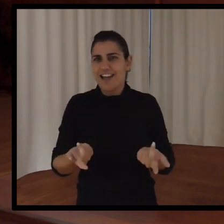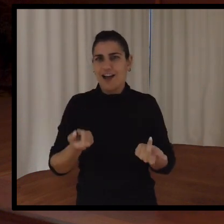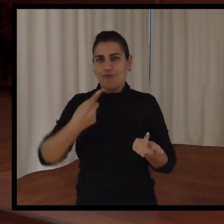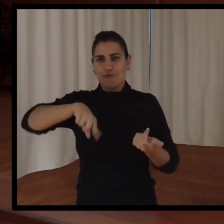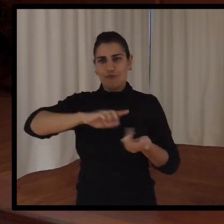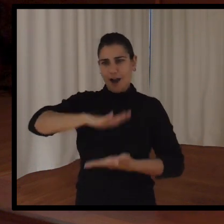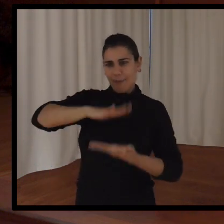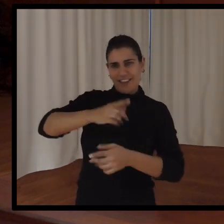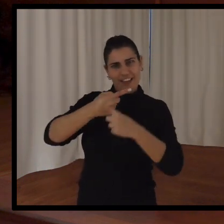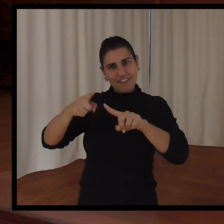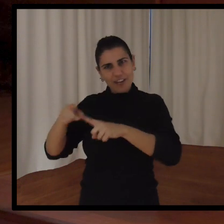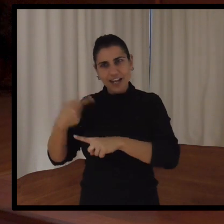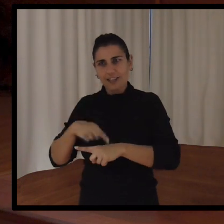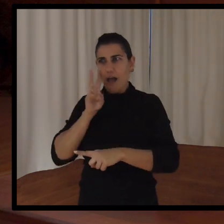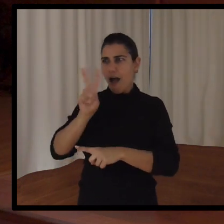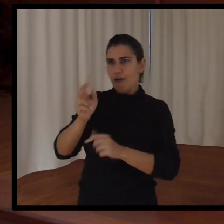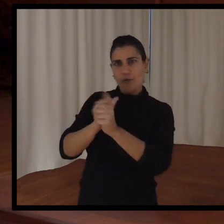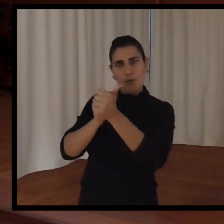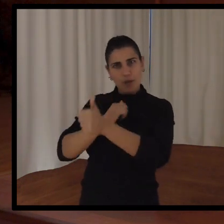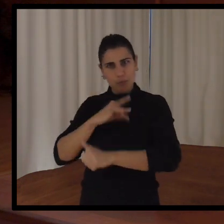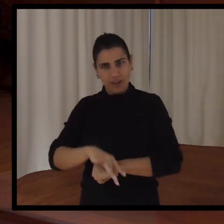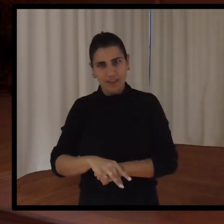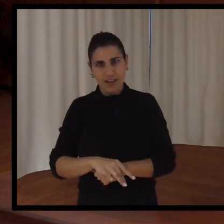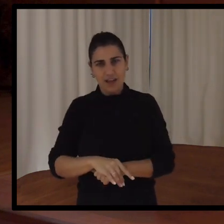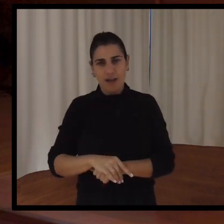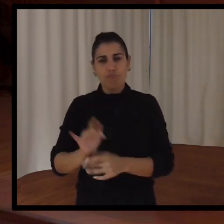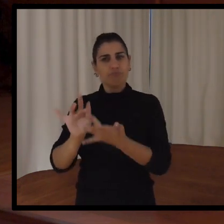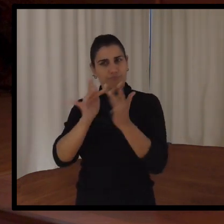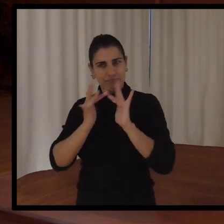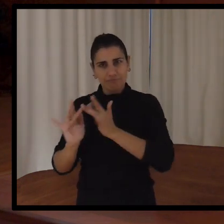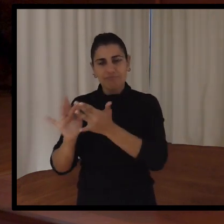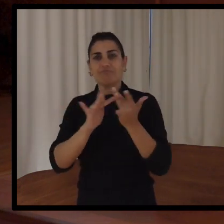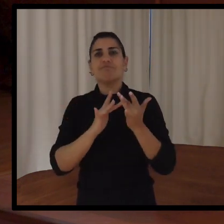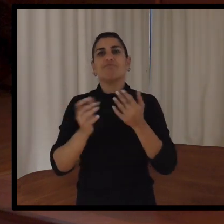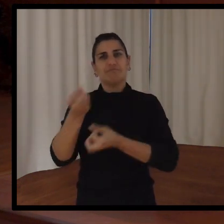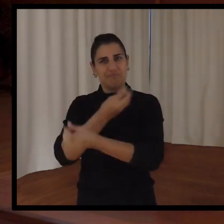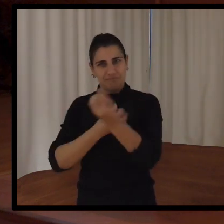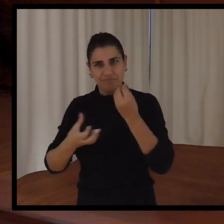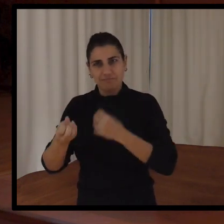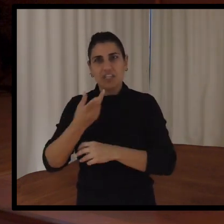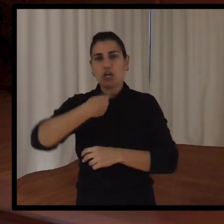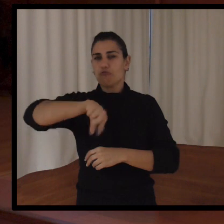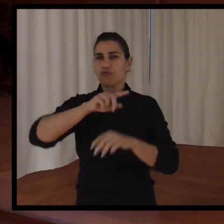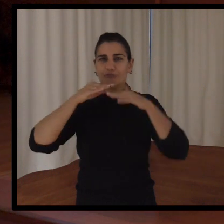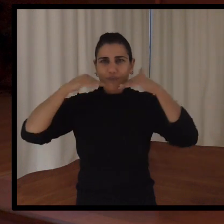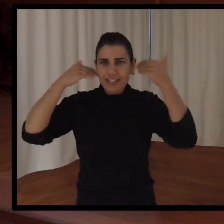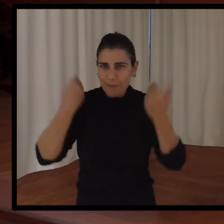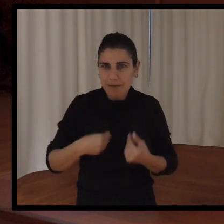diferentes capacidades unos de otros, y creo que día a día nos seguimos entendiendo con la misma facilidad, con la misma sonrisa, con